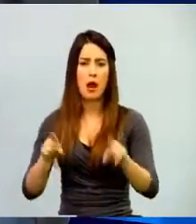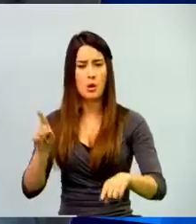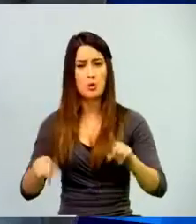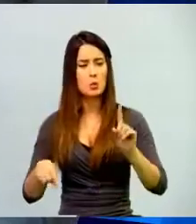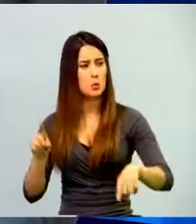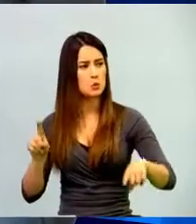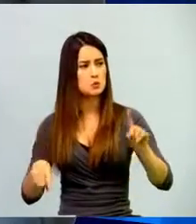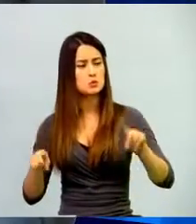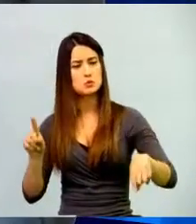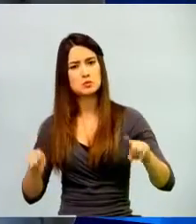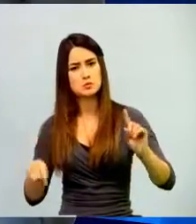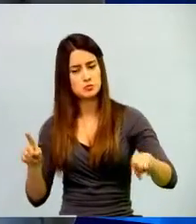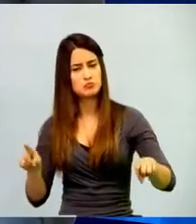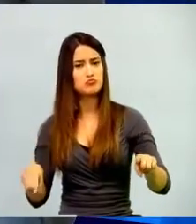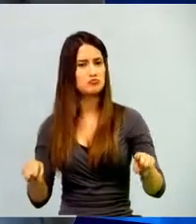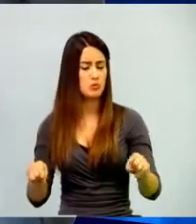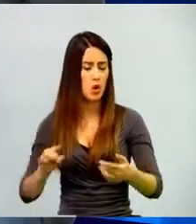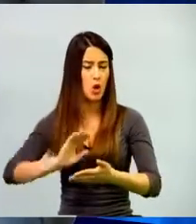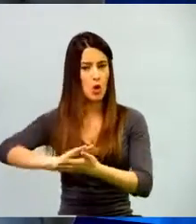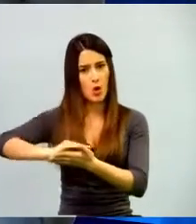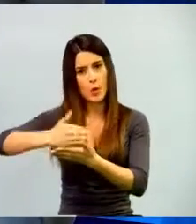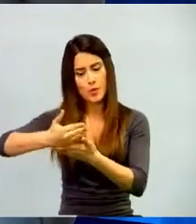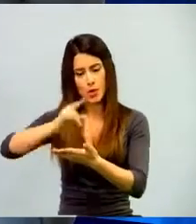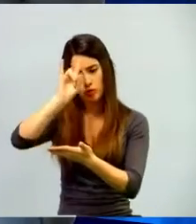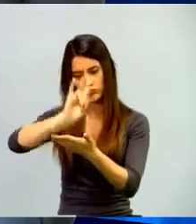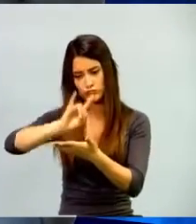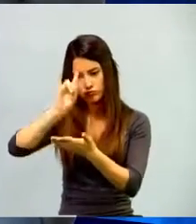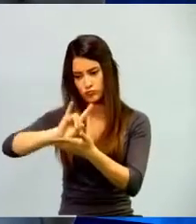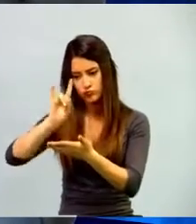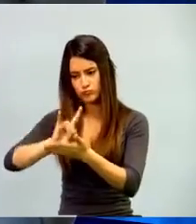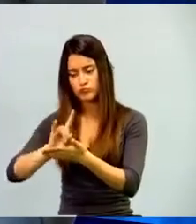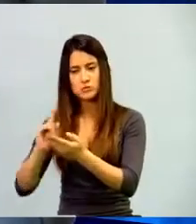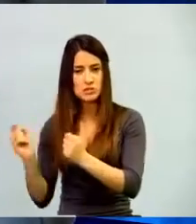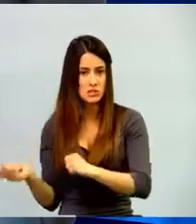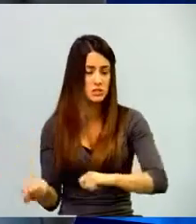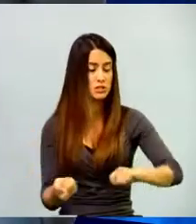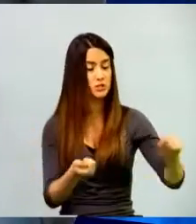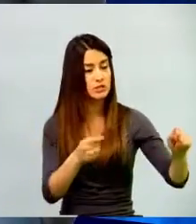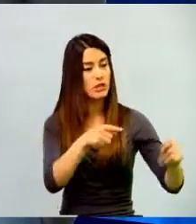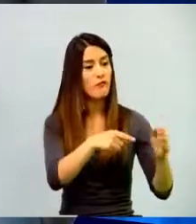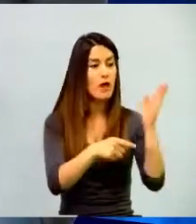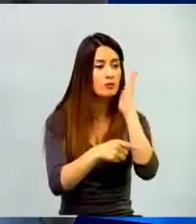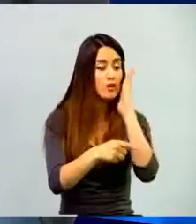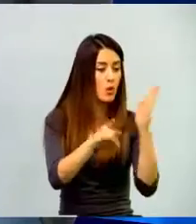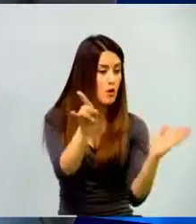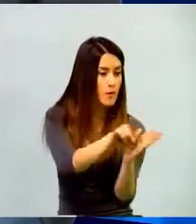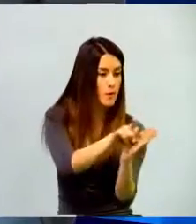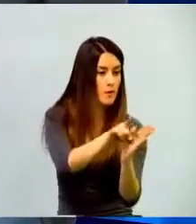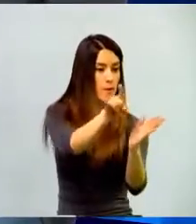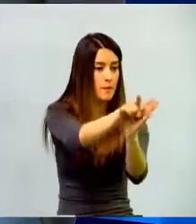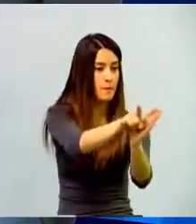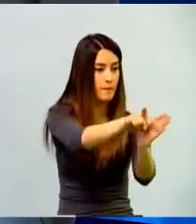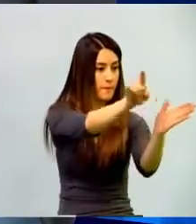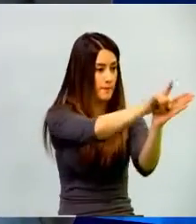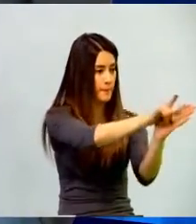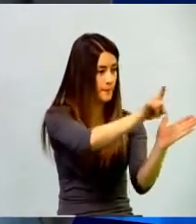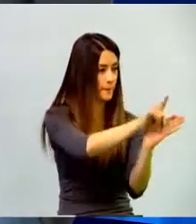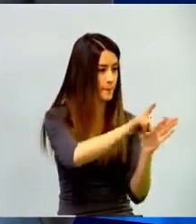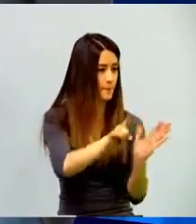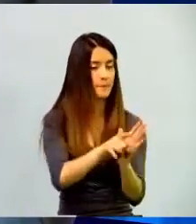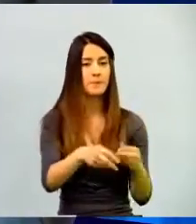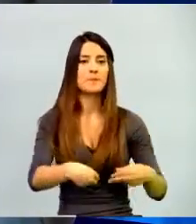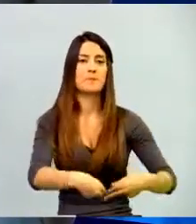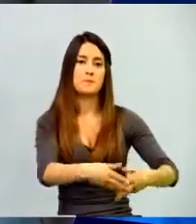computadores que puedan compartirse a través de smartphones y redes locales a los muchachos y generar la